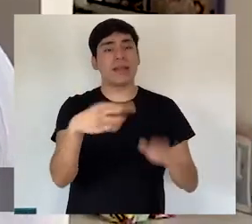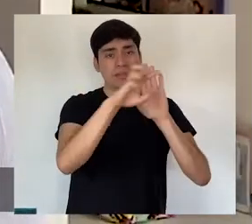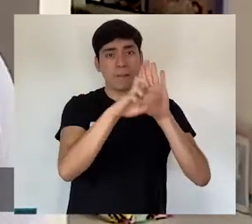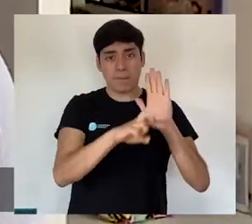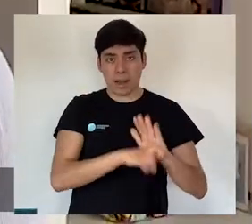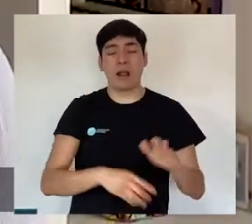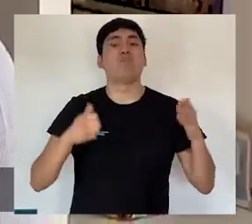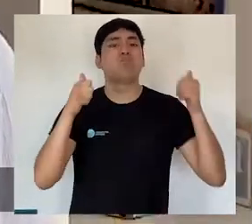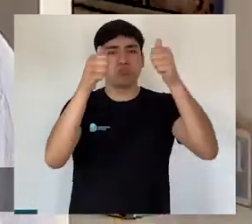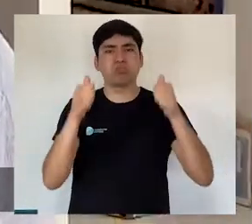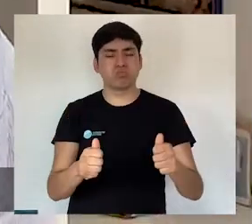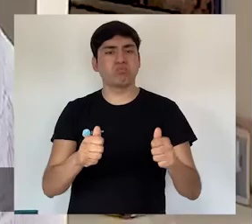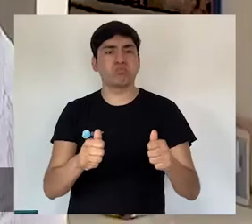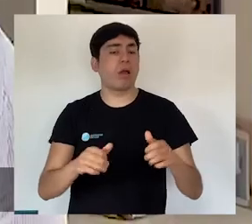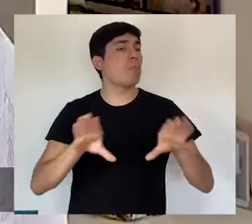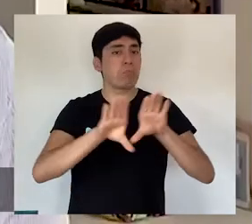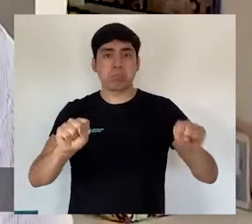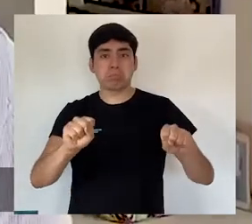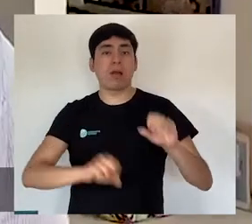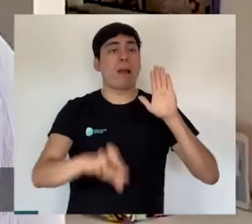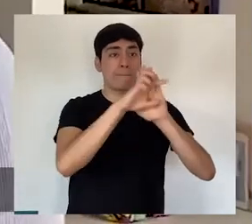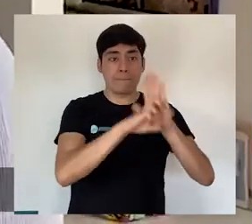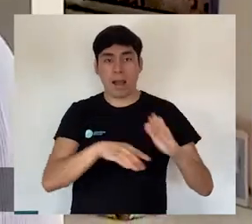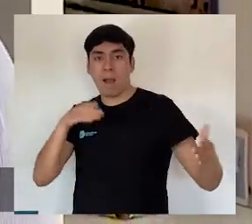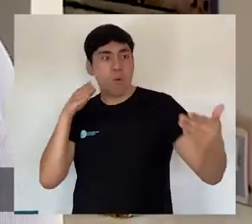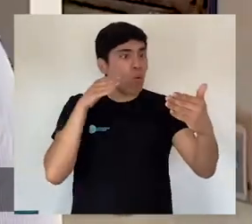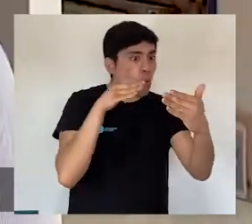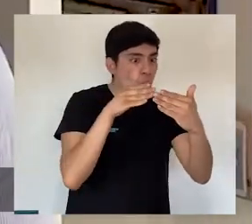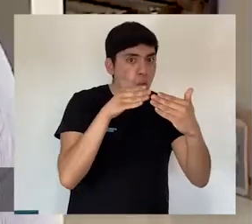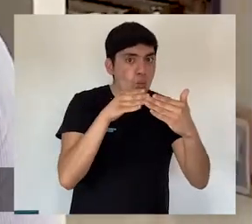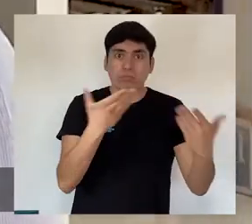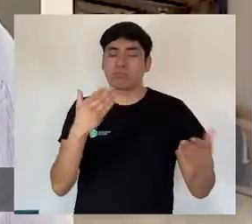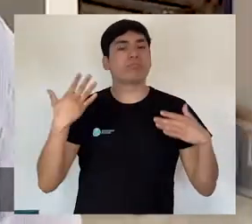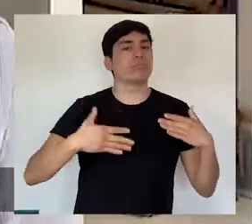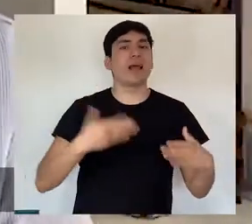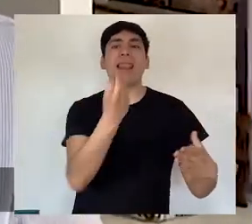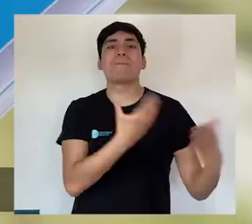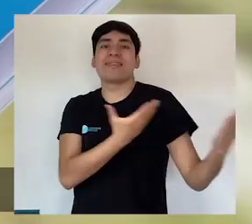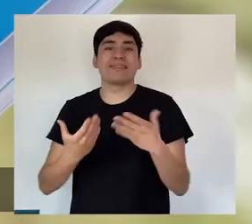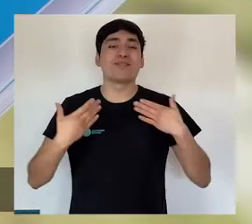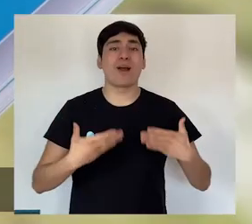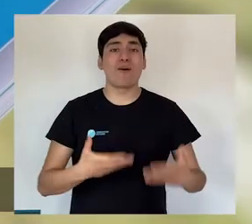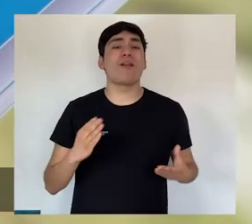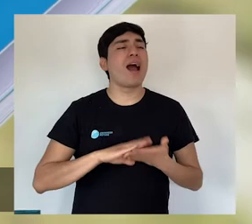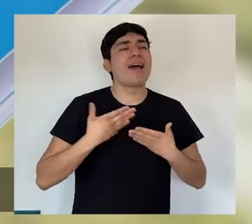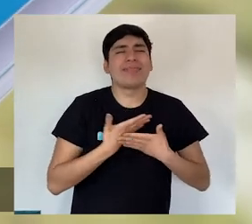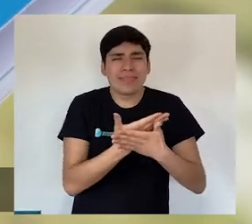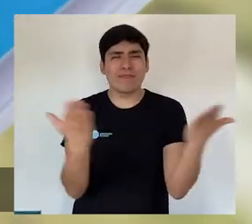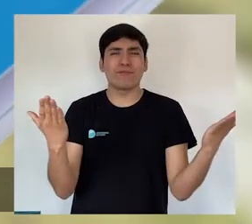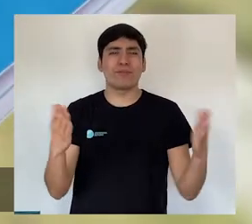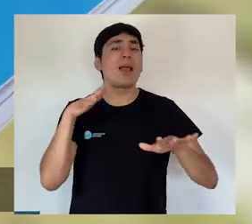regionales publicados, una de las principales metas del Plan Nacional de la Lectura. El desafío y la invitación ahora es compartir,